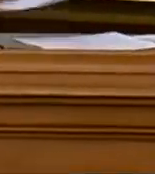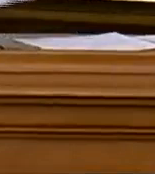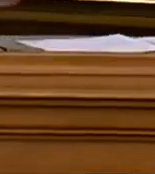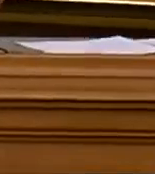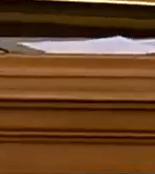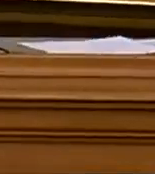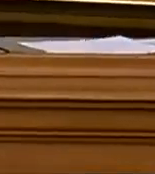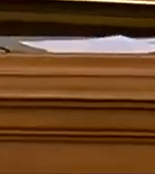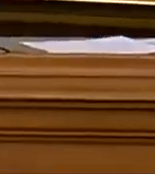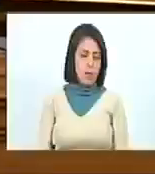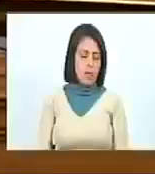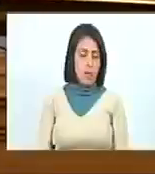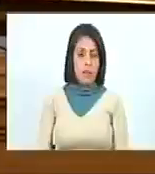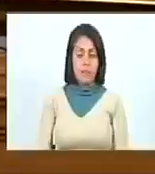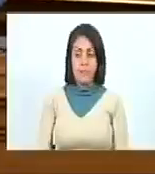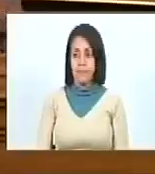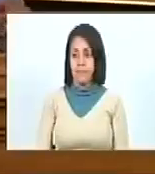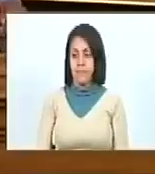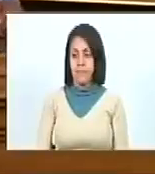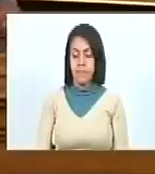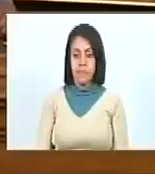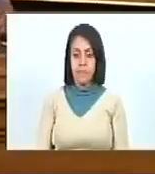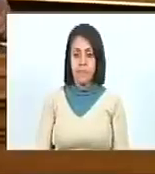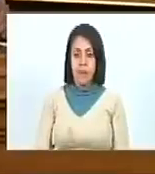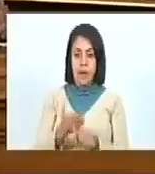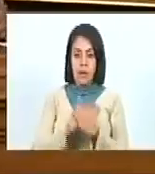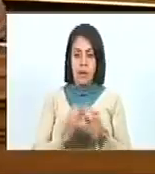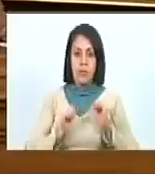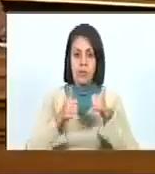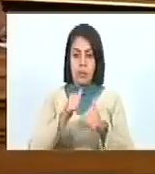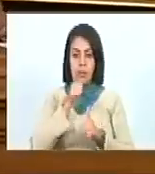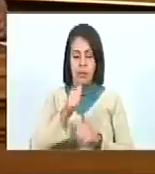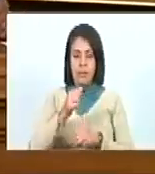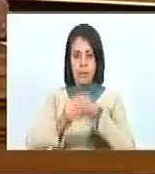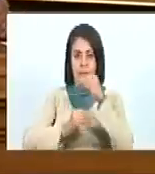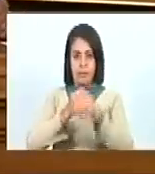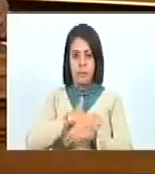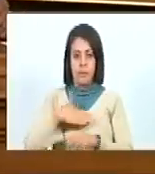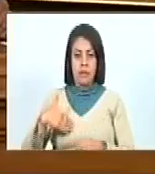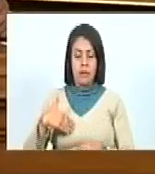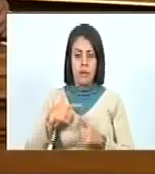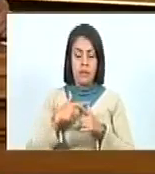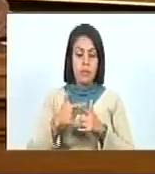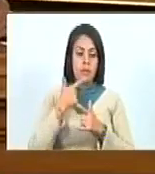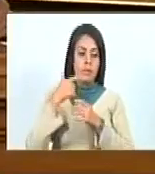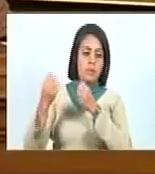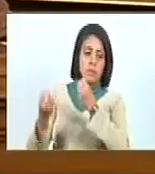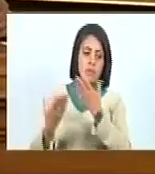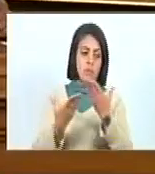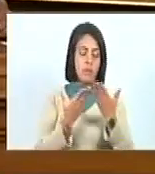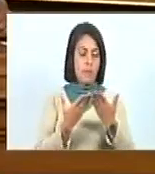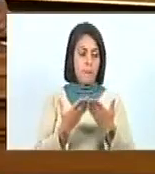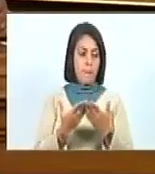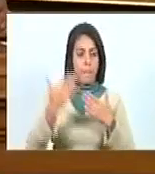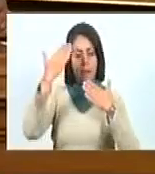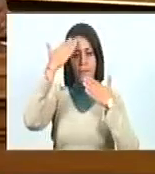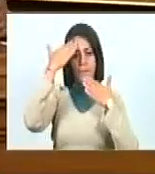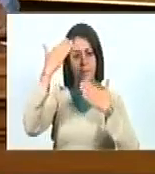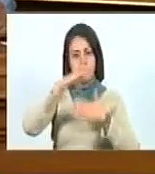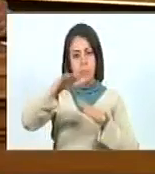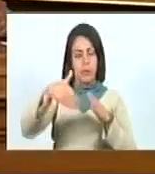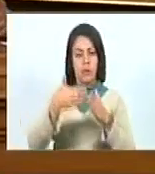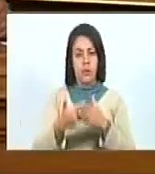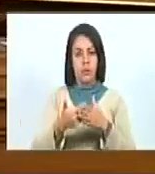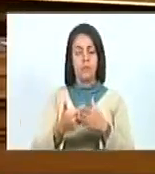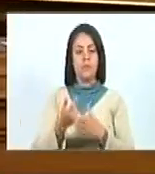Antes de Iniciar Este Punto Quiero Dar La Bienvenida Y Saludar En Nombre